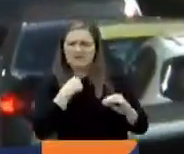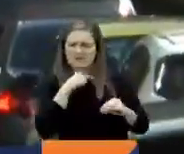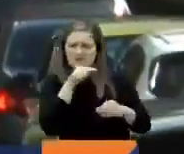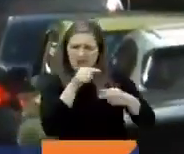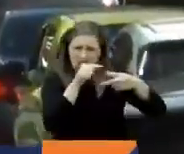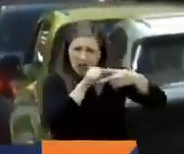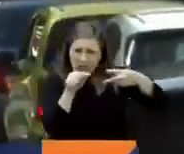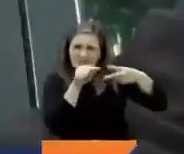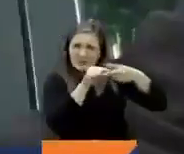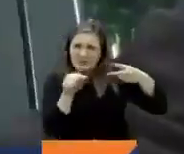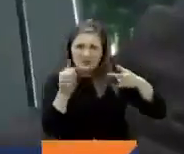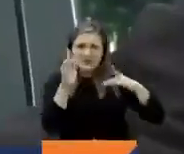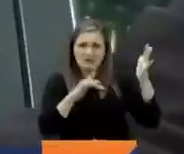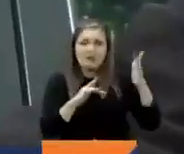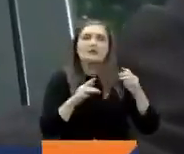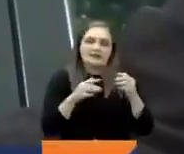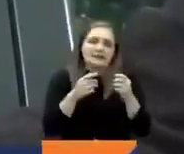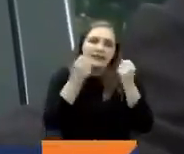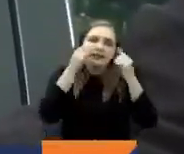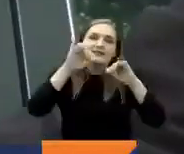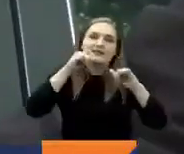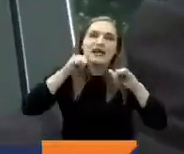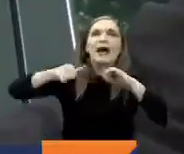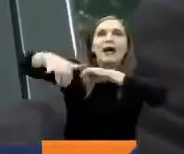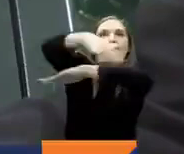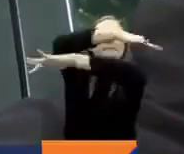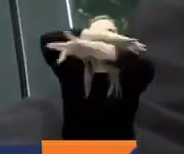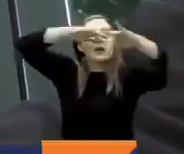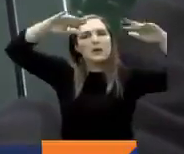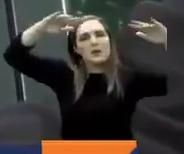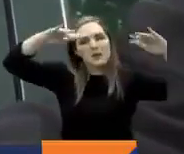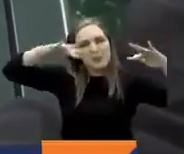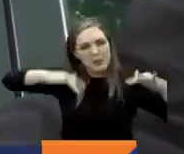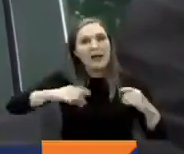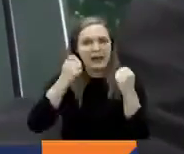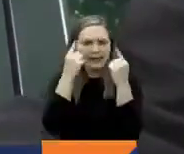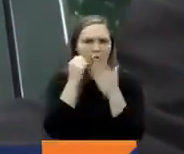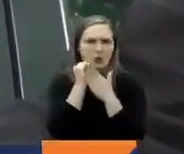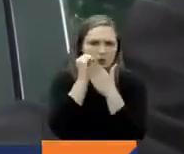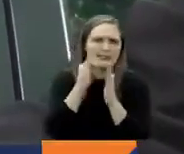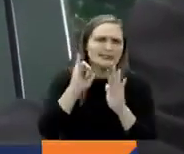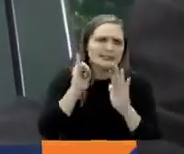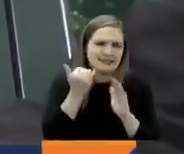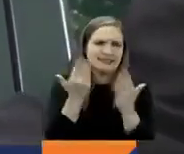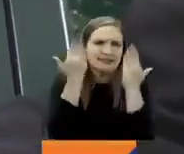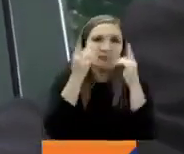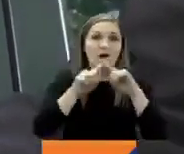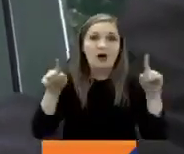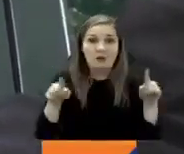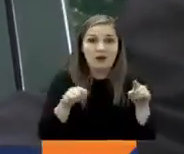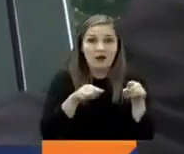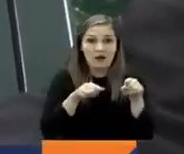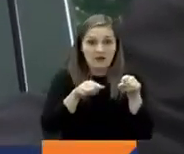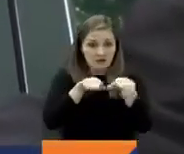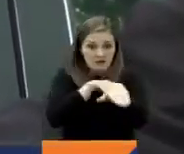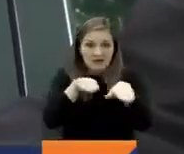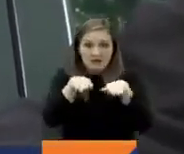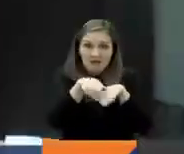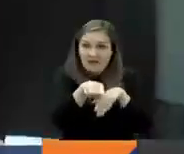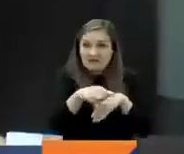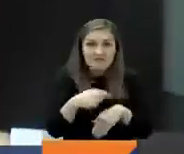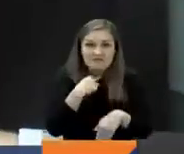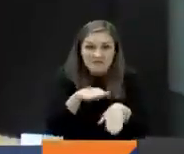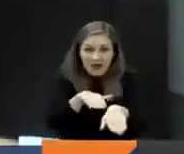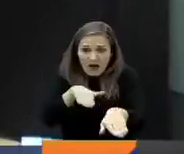implementará. Para el medio ambiente sí puede contribuir demasiado, pero la movilidad no es que en Medellín no hay por dónde